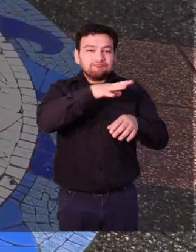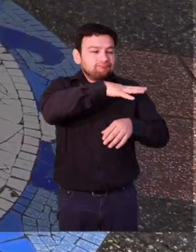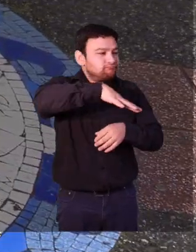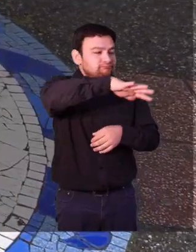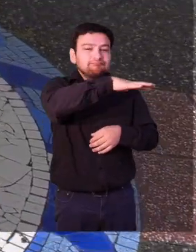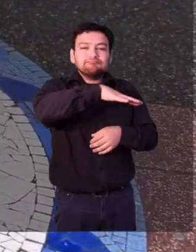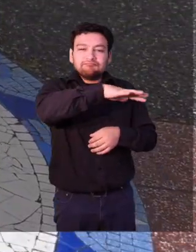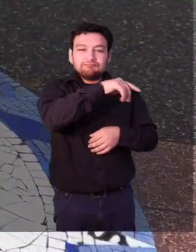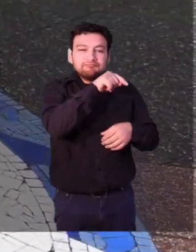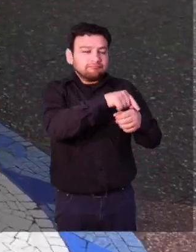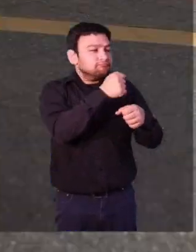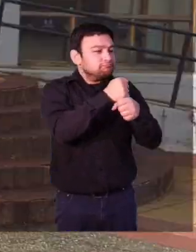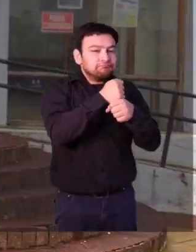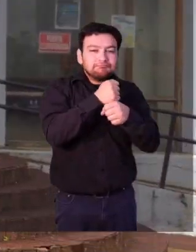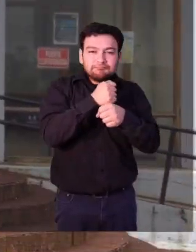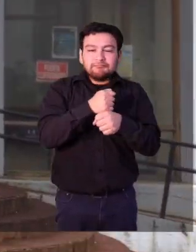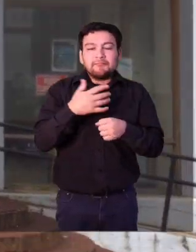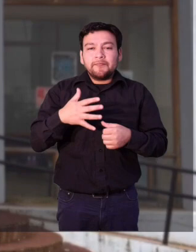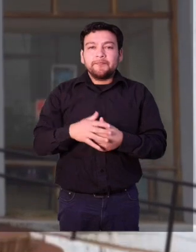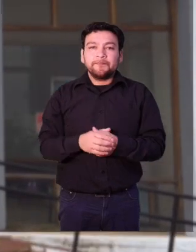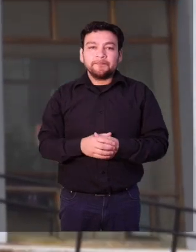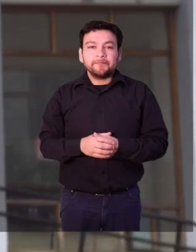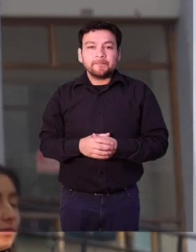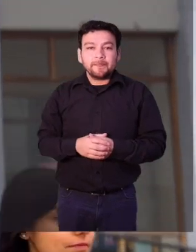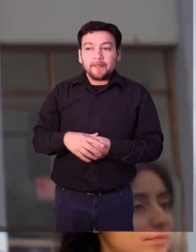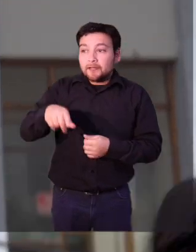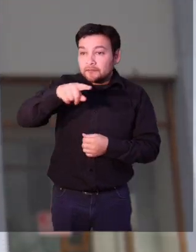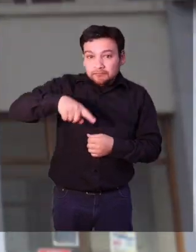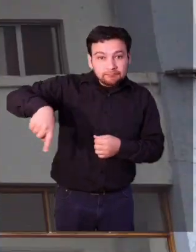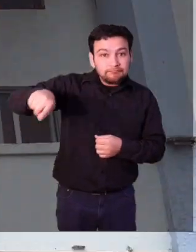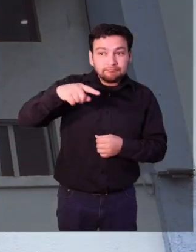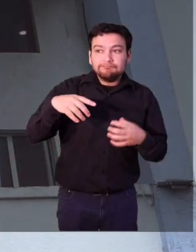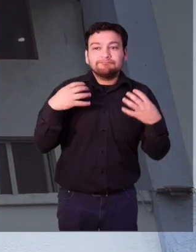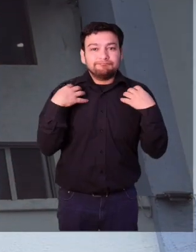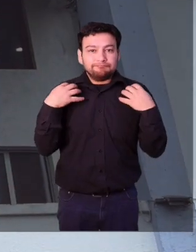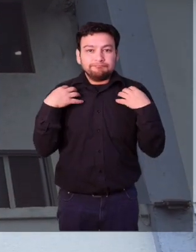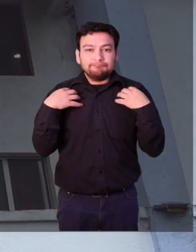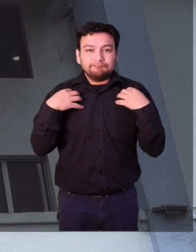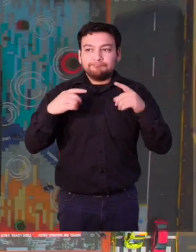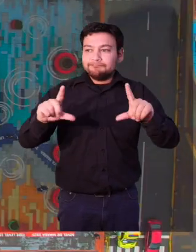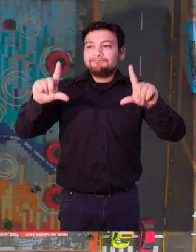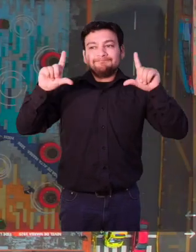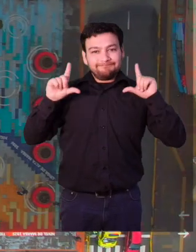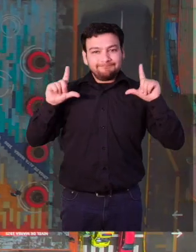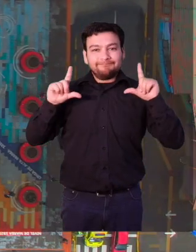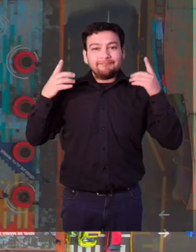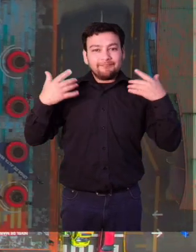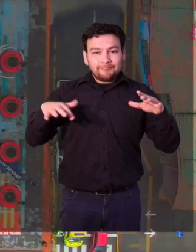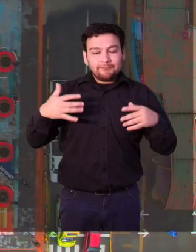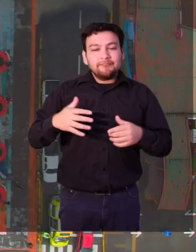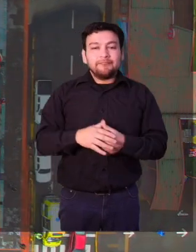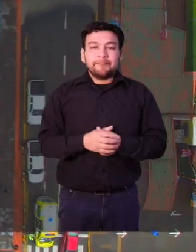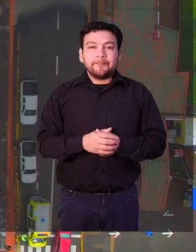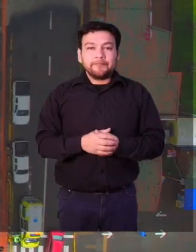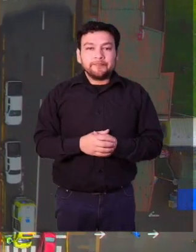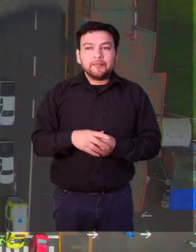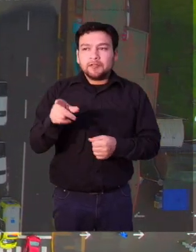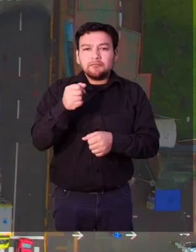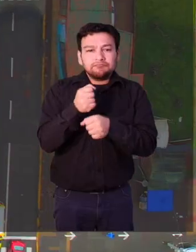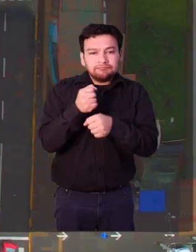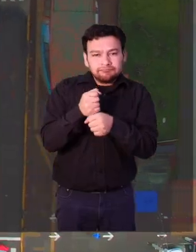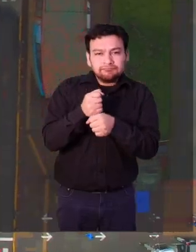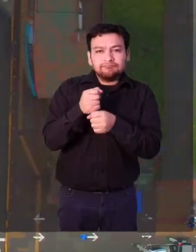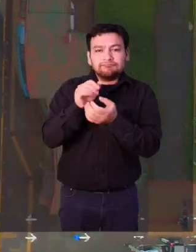dentro de un ambiente laboral. Estamos llamados a convertirnos no sólo en los actores principales en todo lo relacionado a la